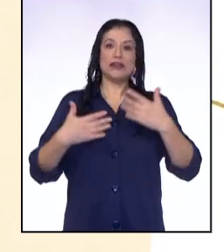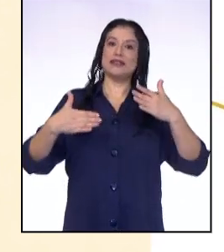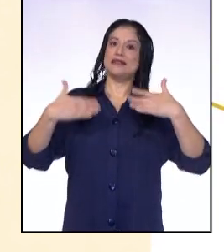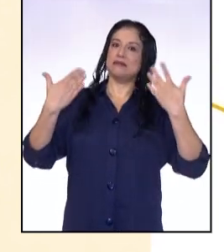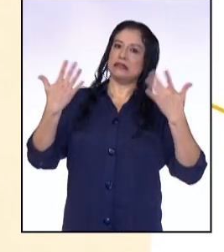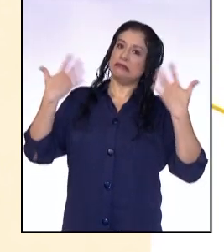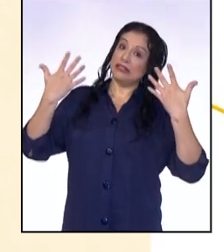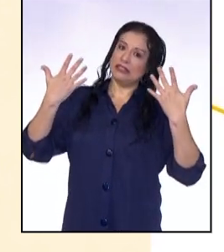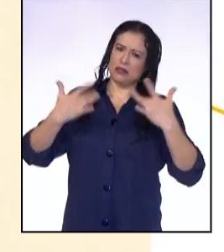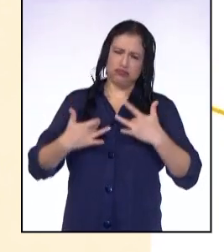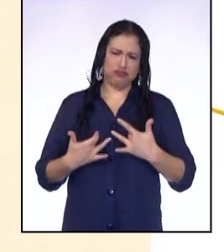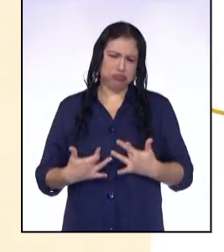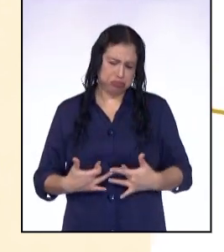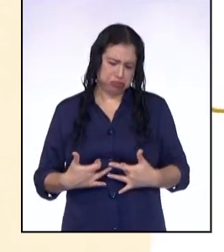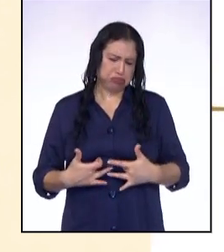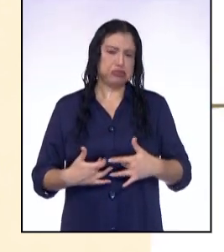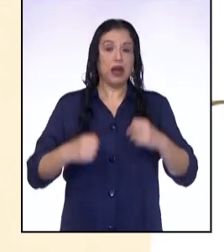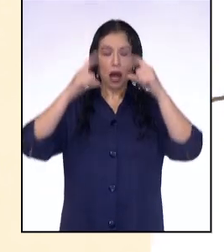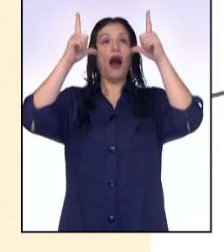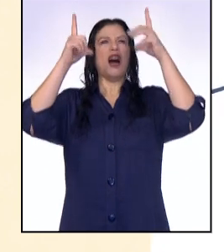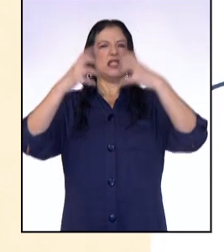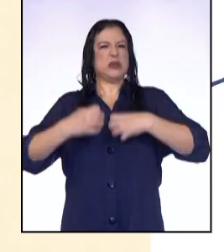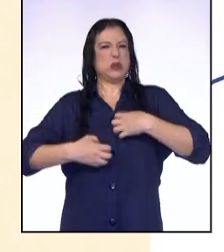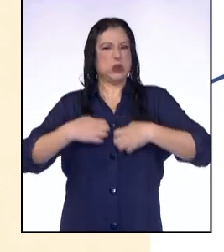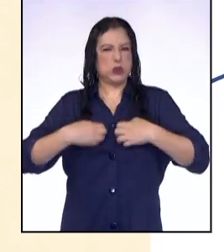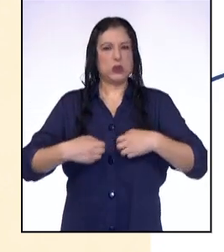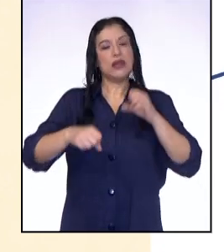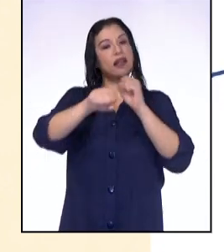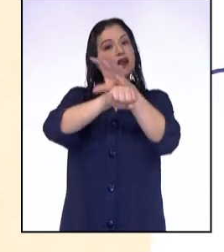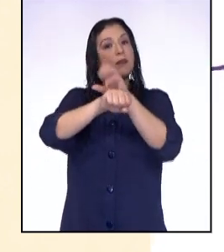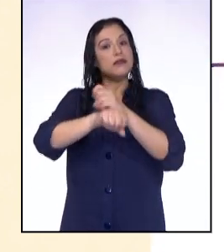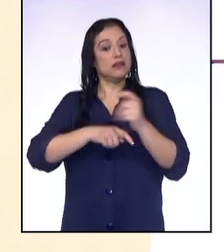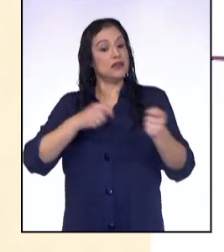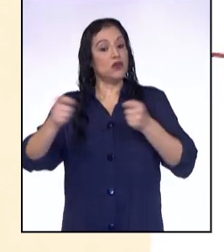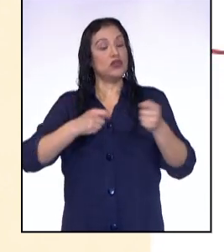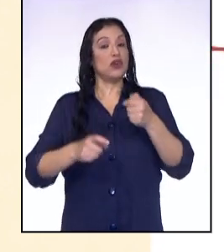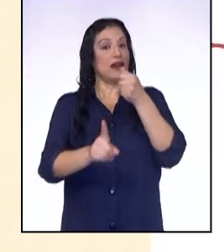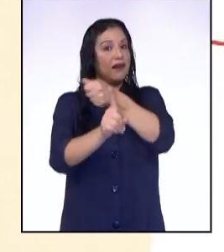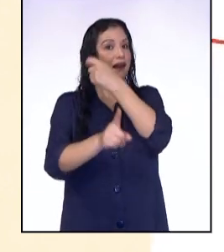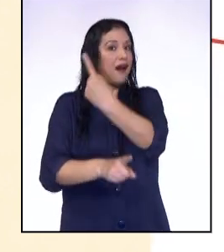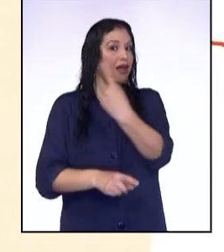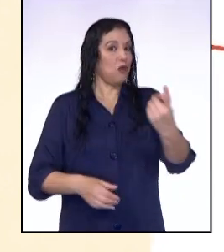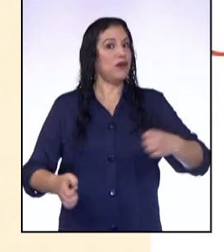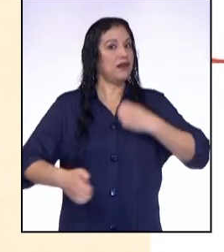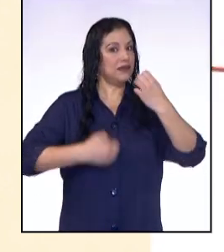alegría, ira o sorpresa y las recomendaciones para regular esas emociones.